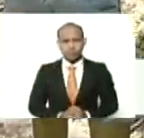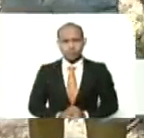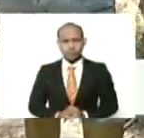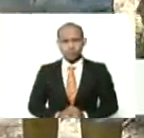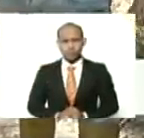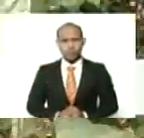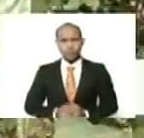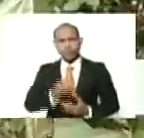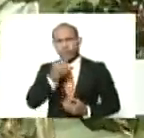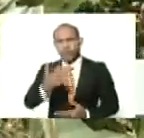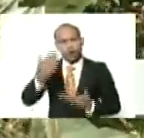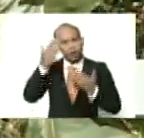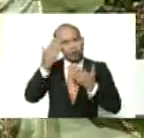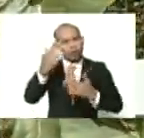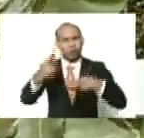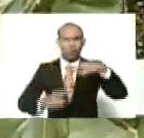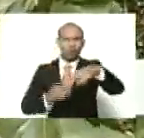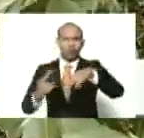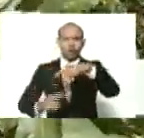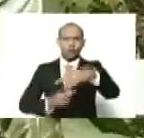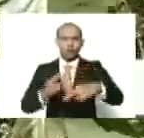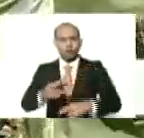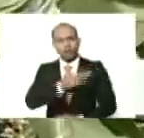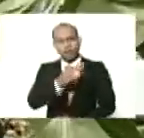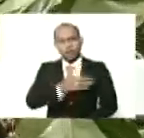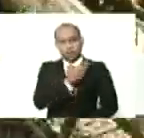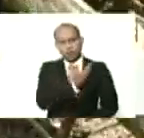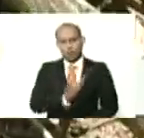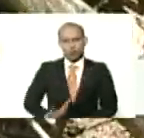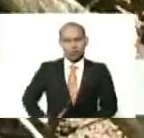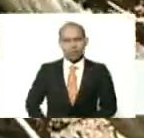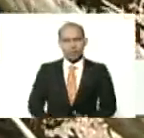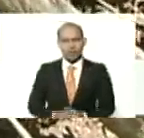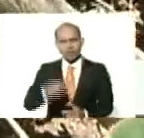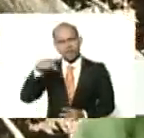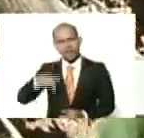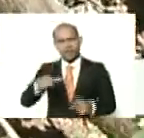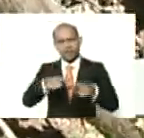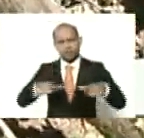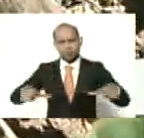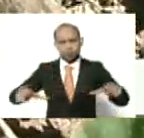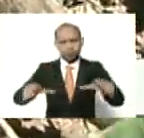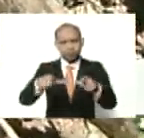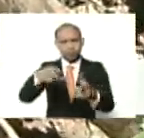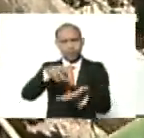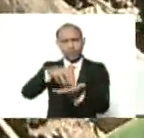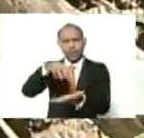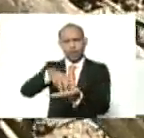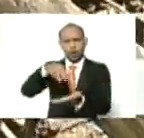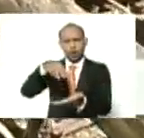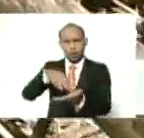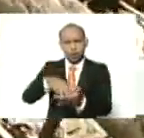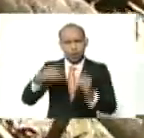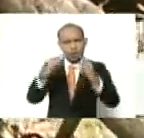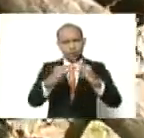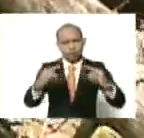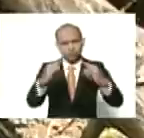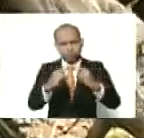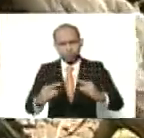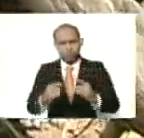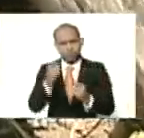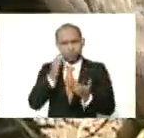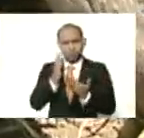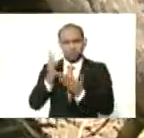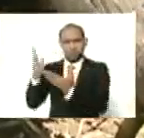Eglé. Bueno, un saludo revolucionario, señor presidente, aquí desde Virongo las mujeres con uqueras, las Déboras del